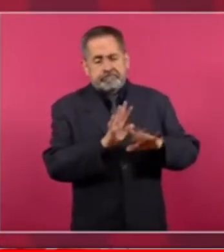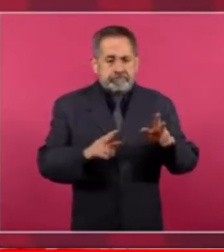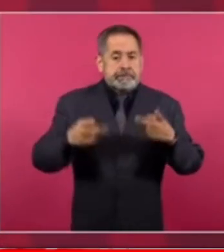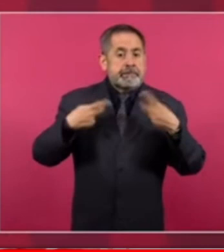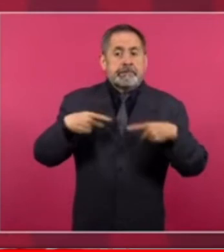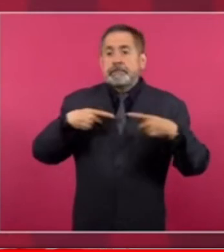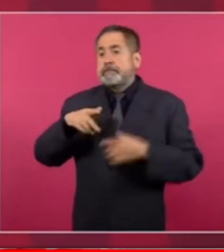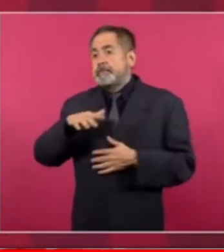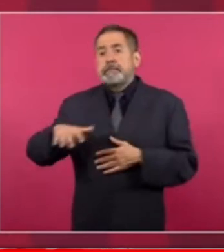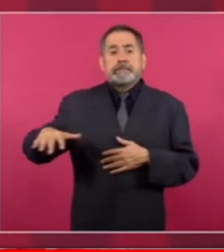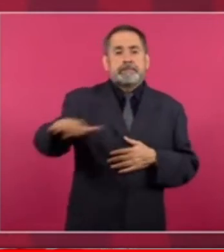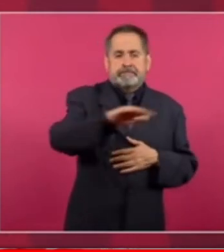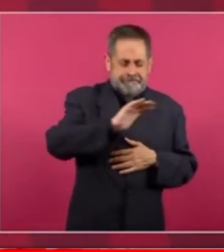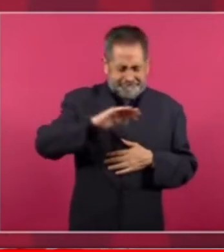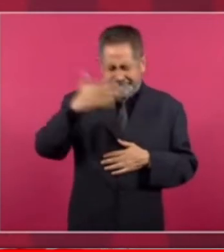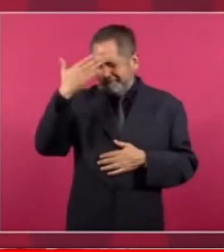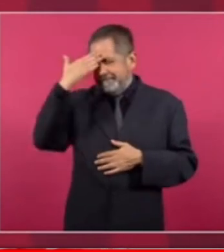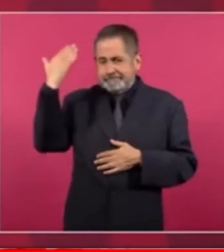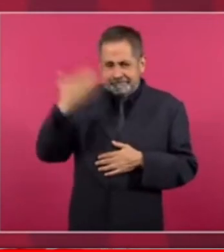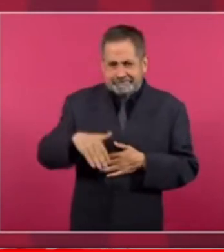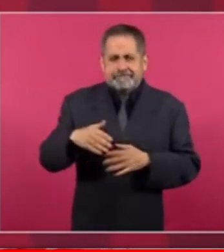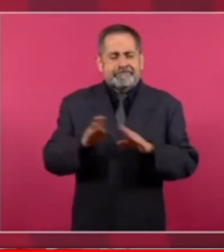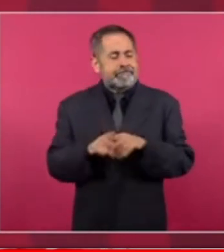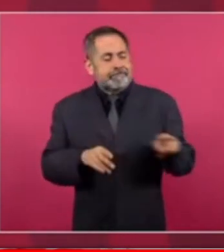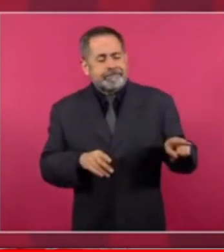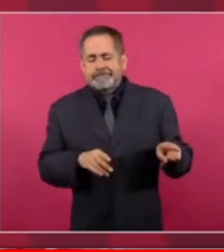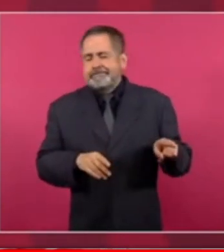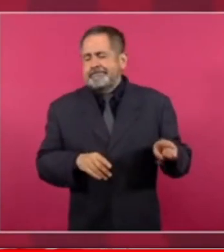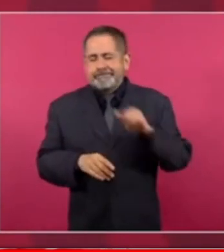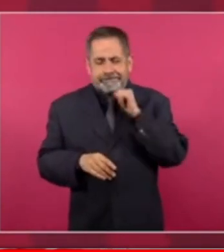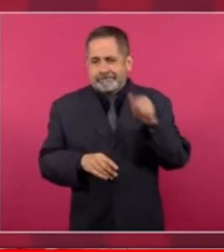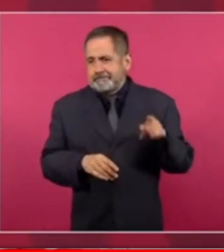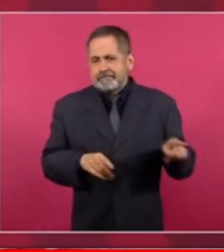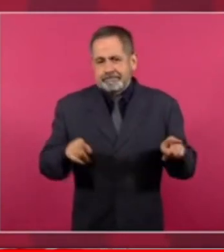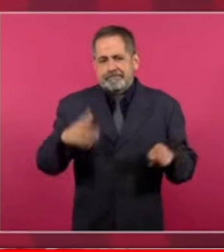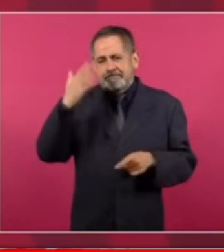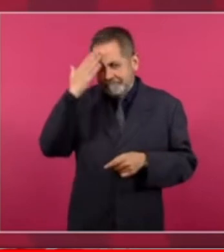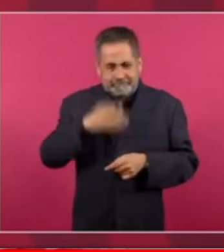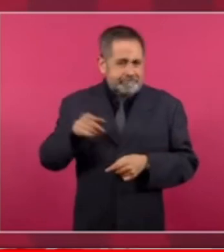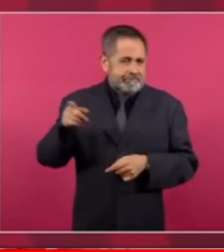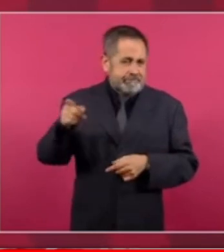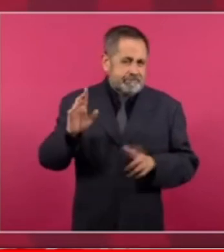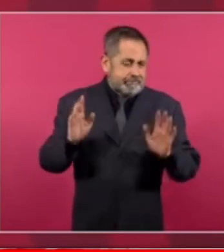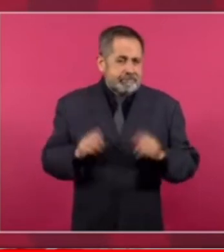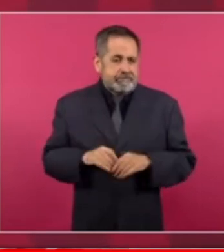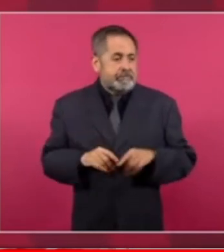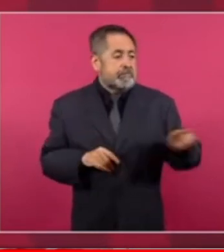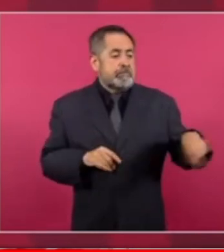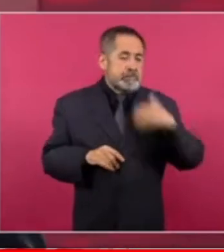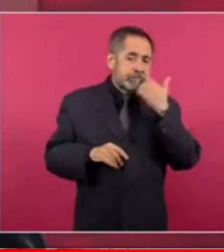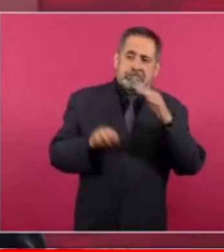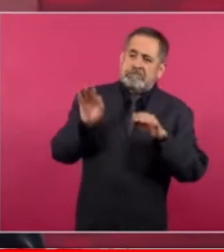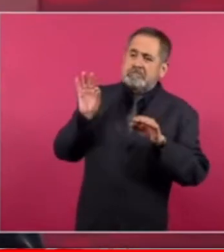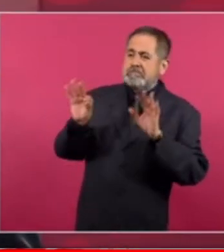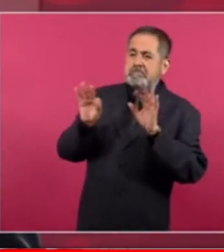muy consciente de cómo tratan de manipular